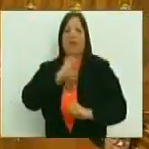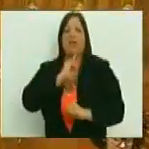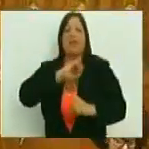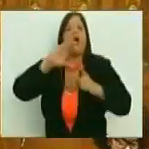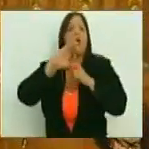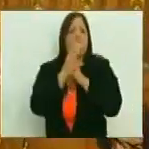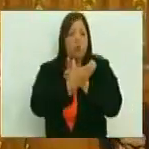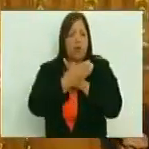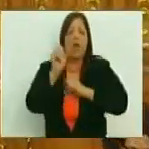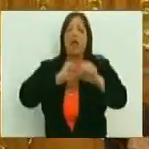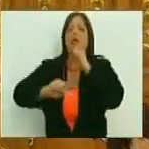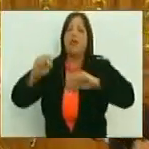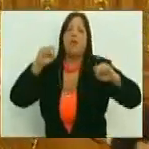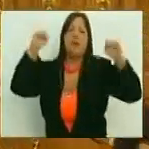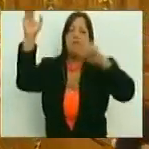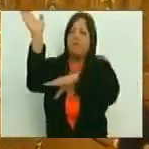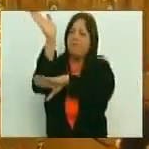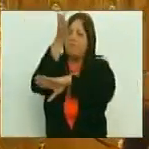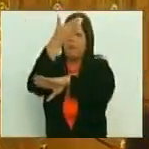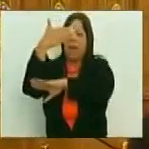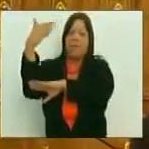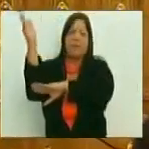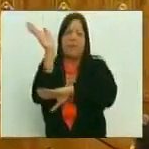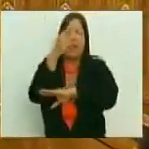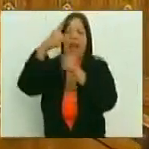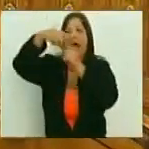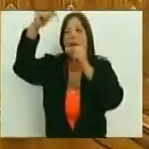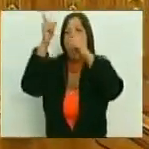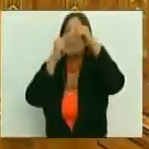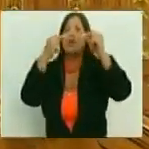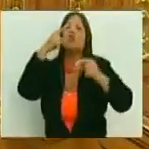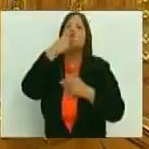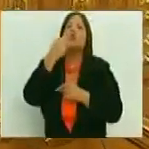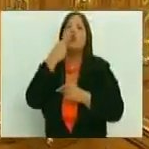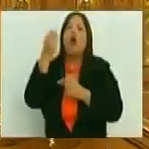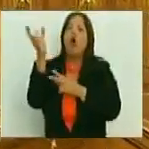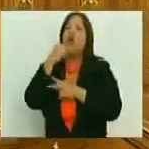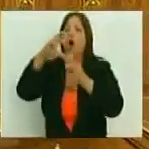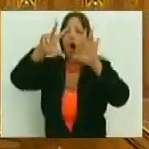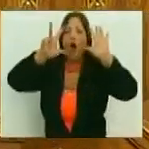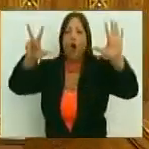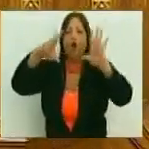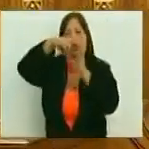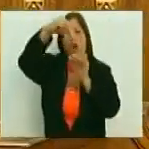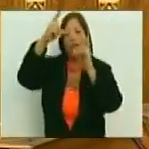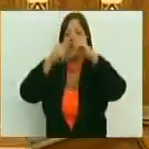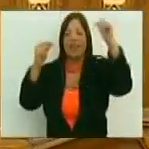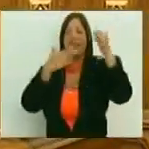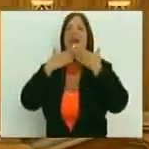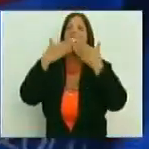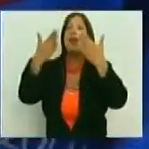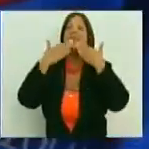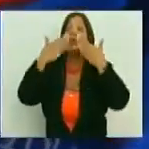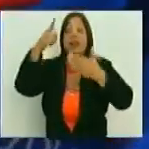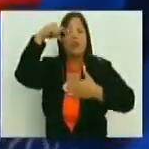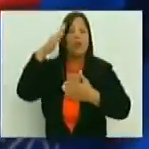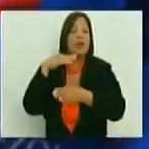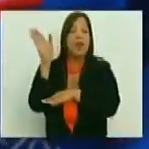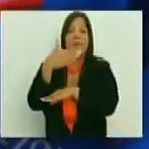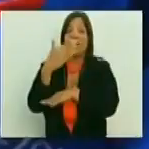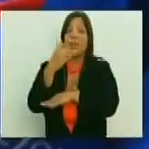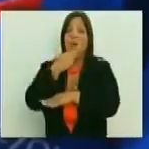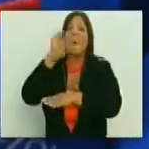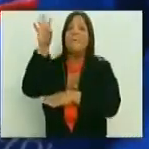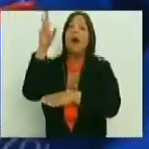cultural, que mi bandera va para arriba, con su amarillo azul y rojo, con sus ocho estrellas, agradeciéndole a